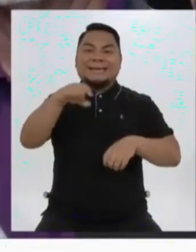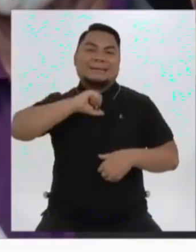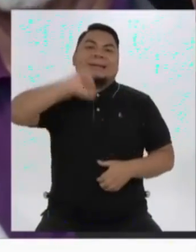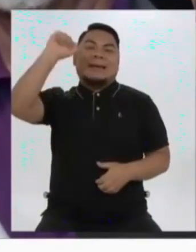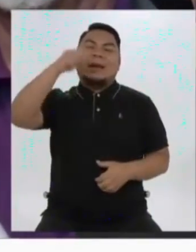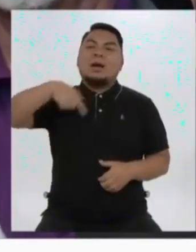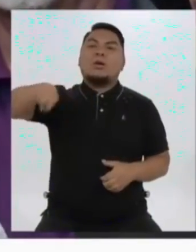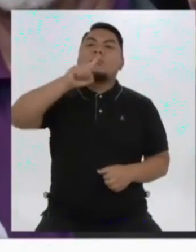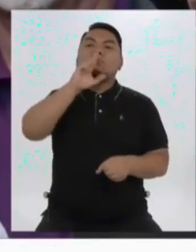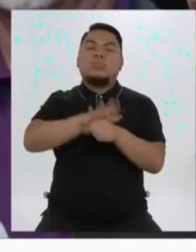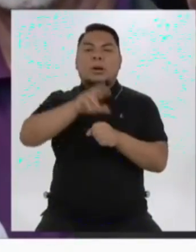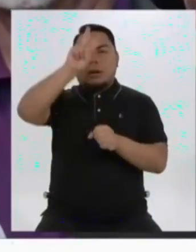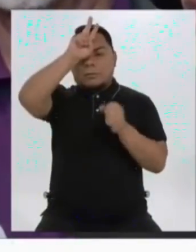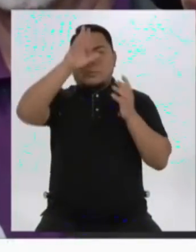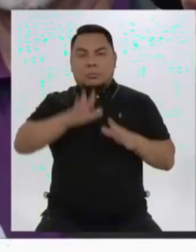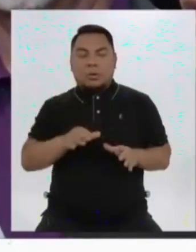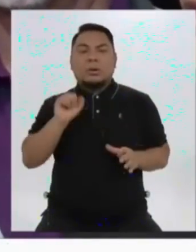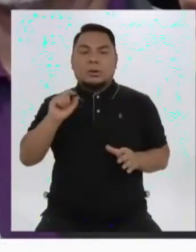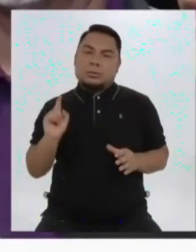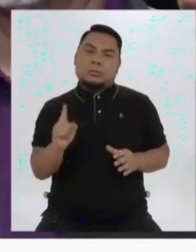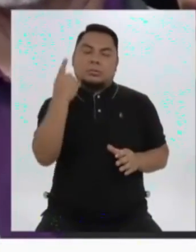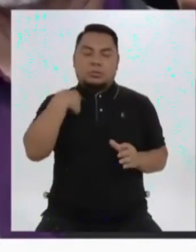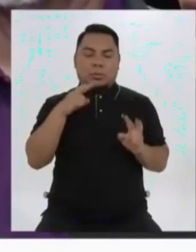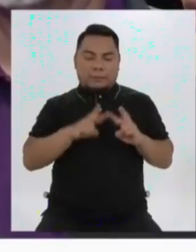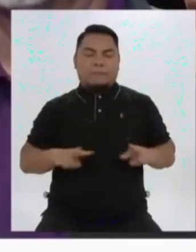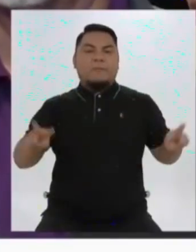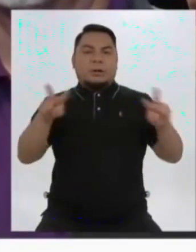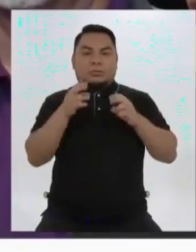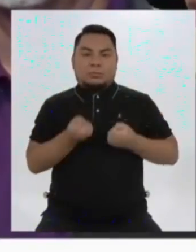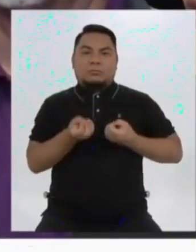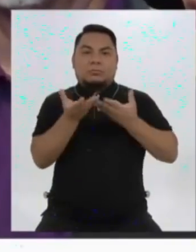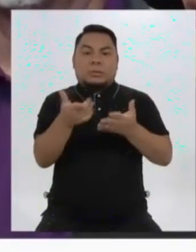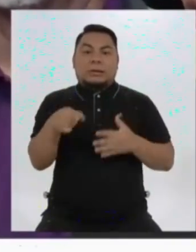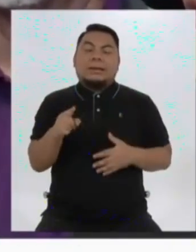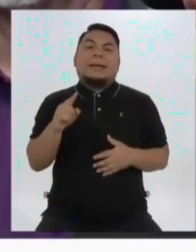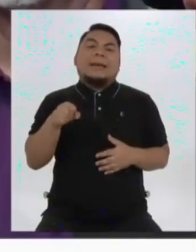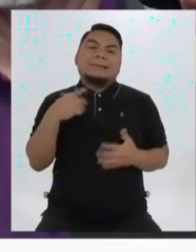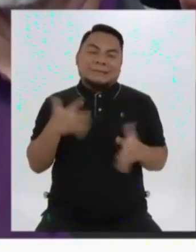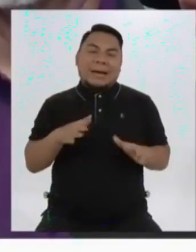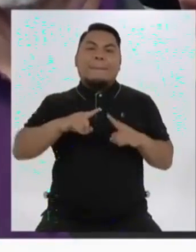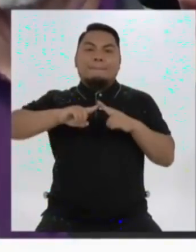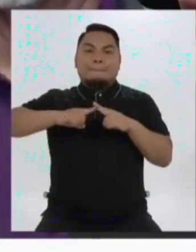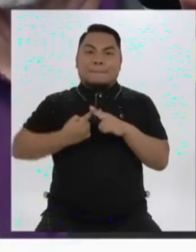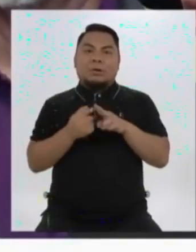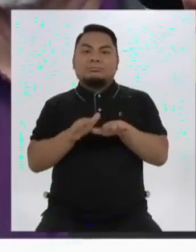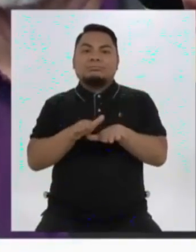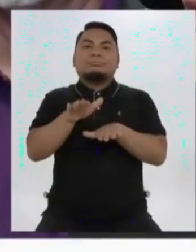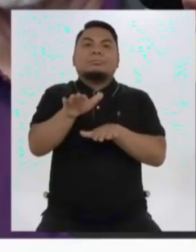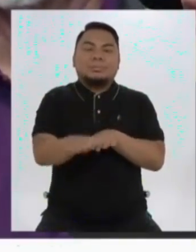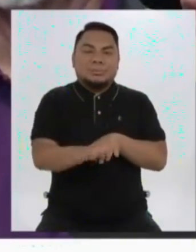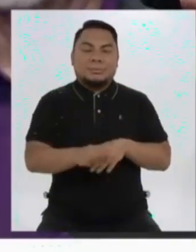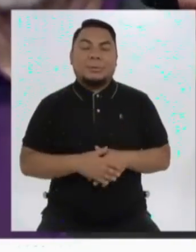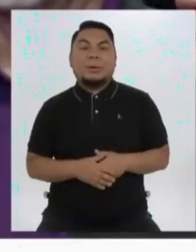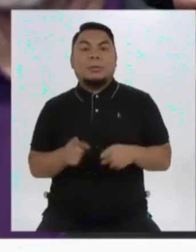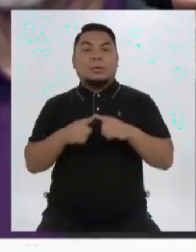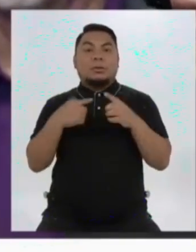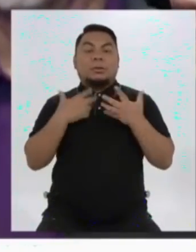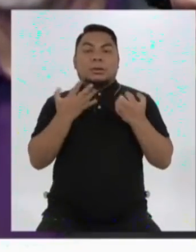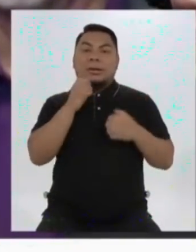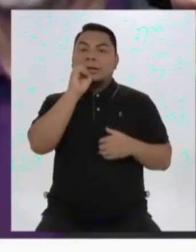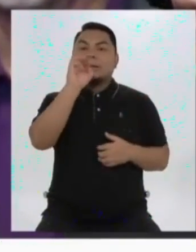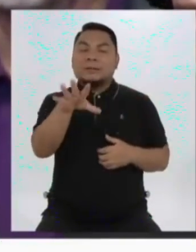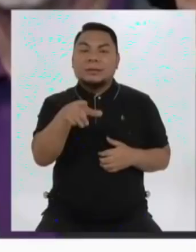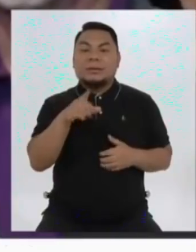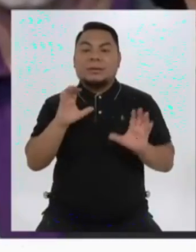seamos consistentes y coherentes con nuestros principios y nuestros valores. Así que esto recién comienza. Pero también quiero decirles que el Partido Morado